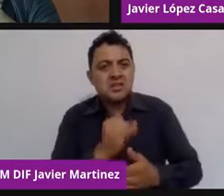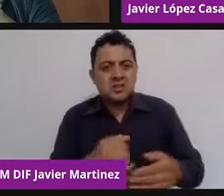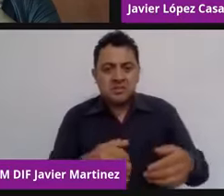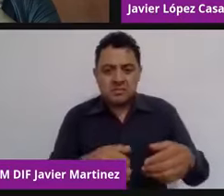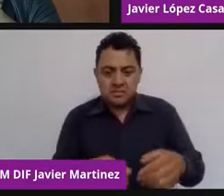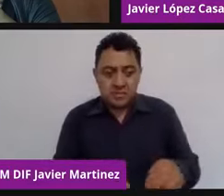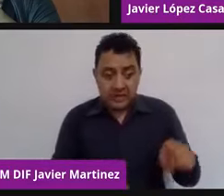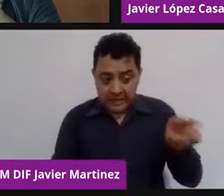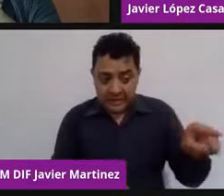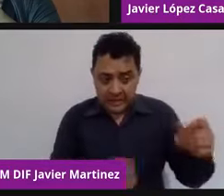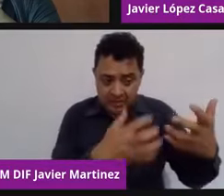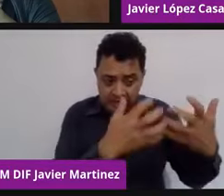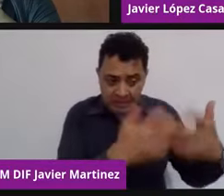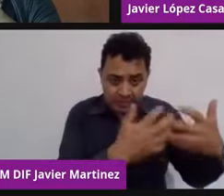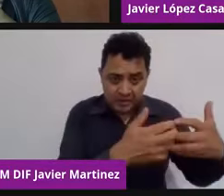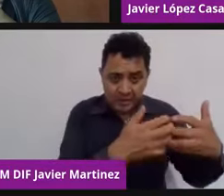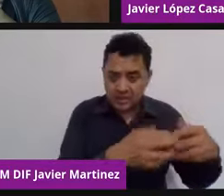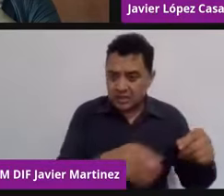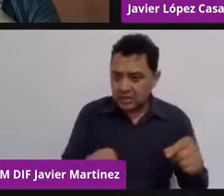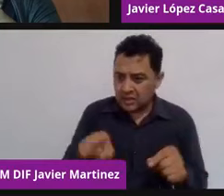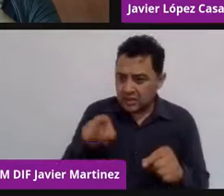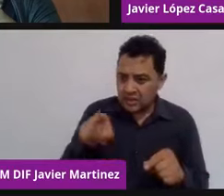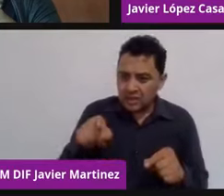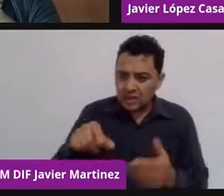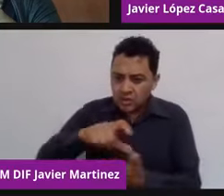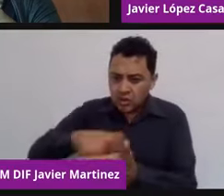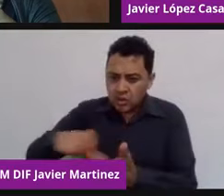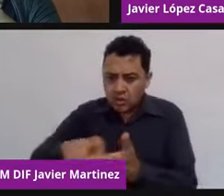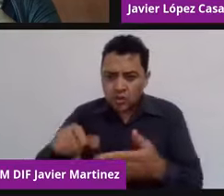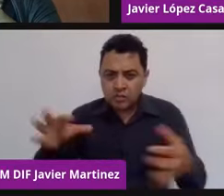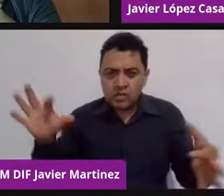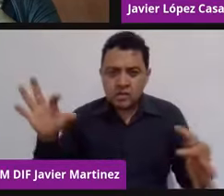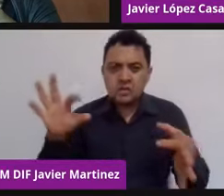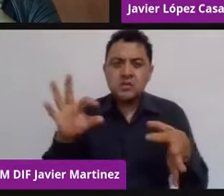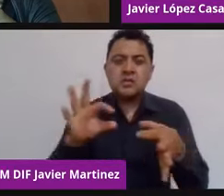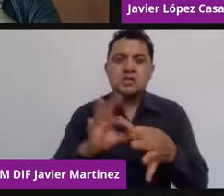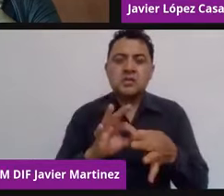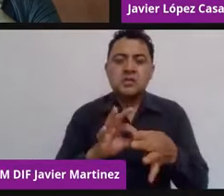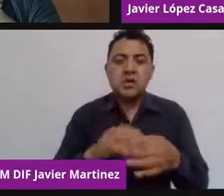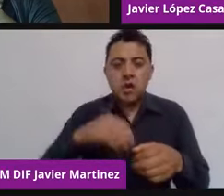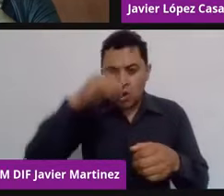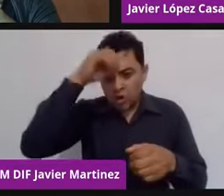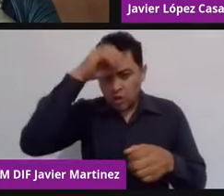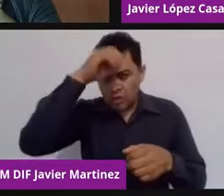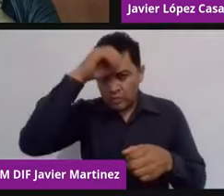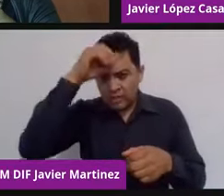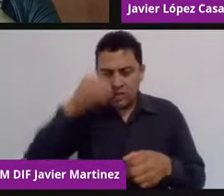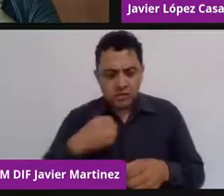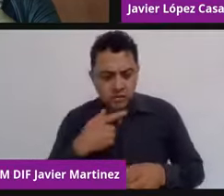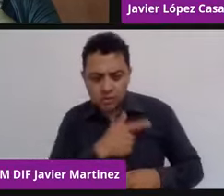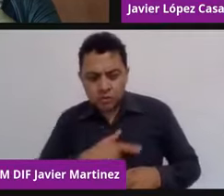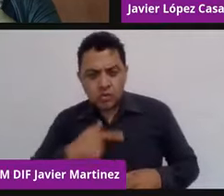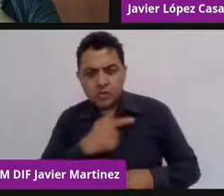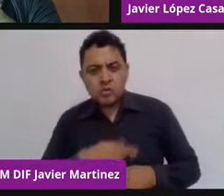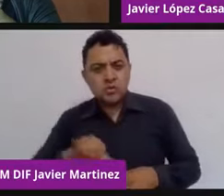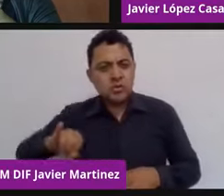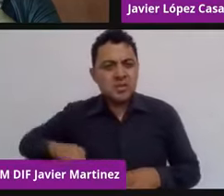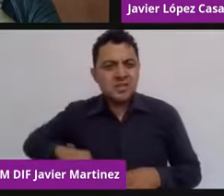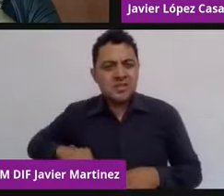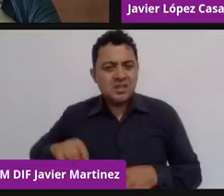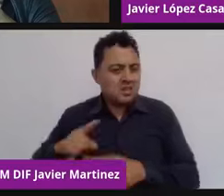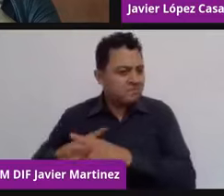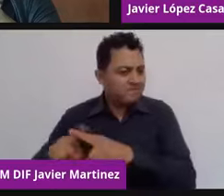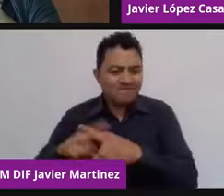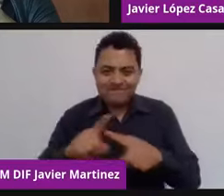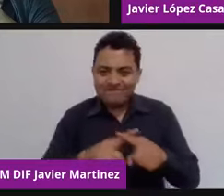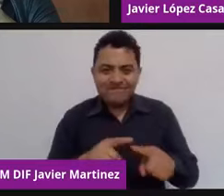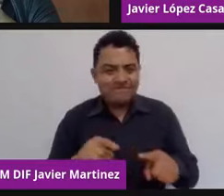también se empieza a ver a cómo vamos a influir con nuestras opiniones, cómo expresas tu gusto, tu interés, y que no tiene que